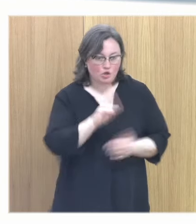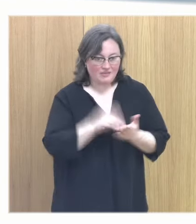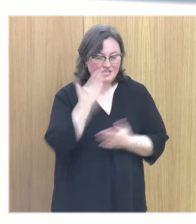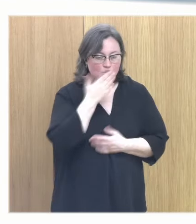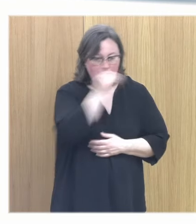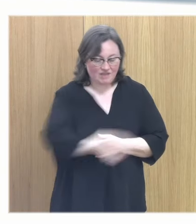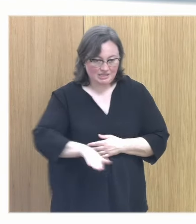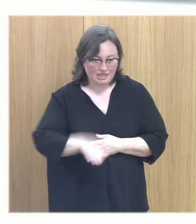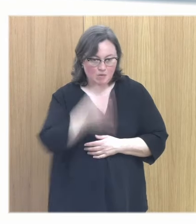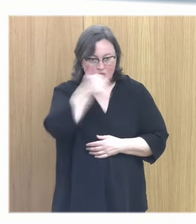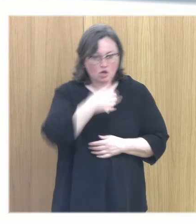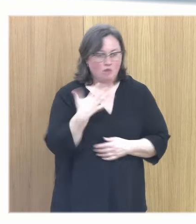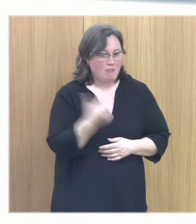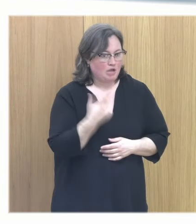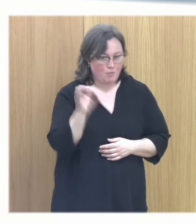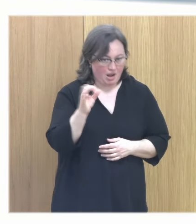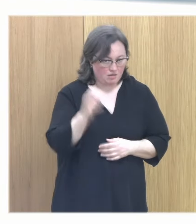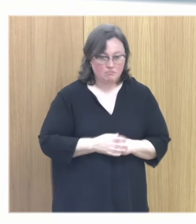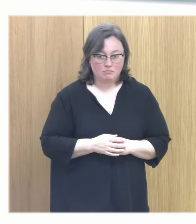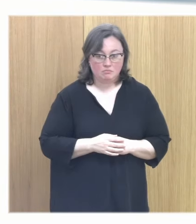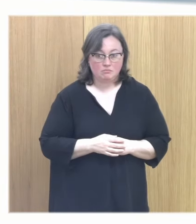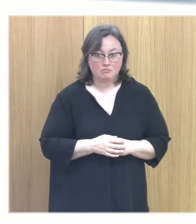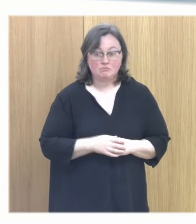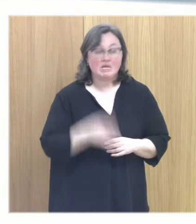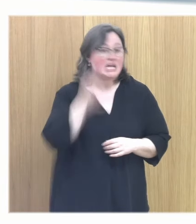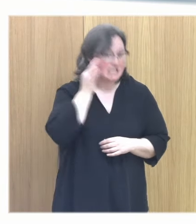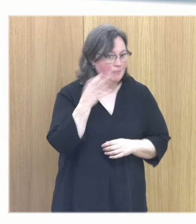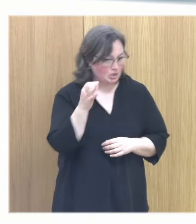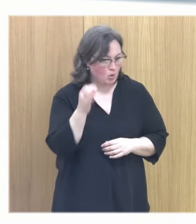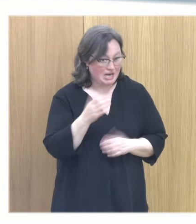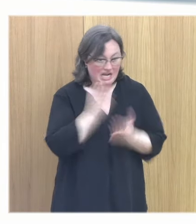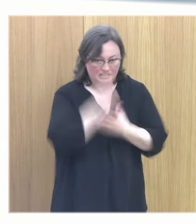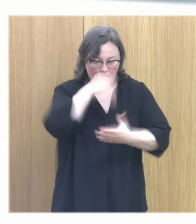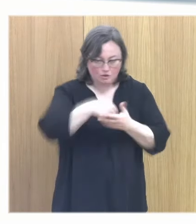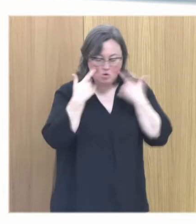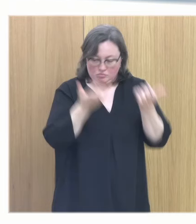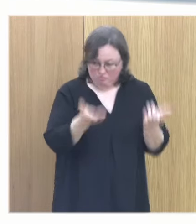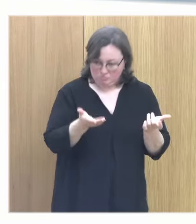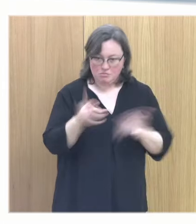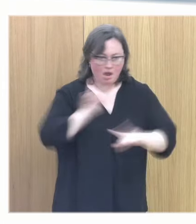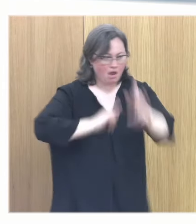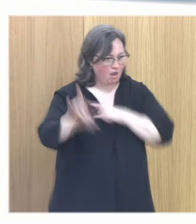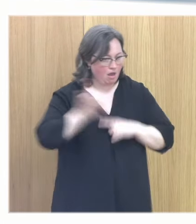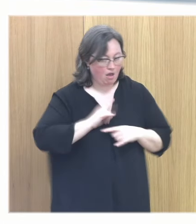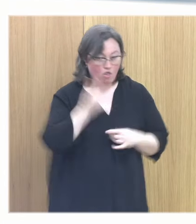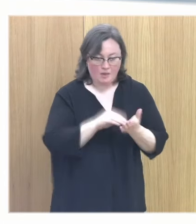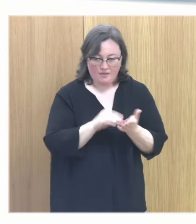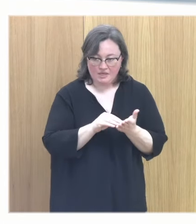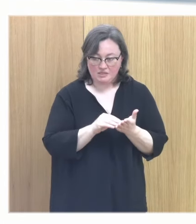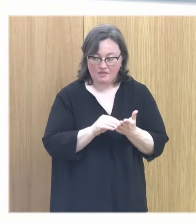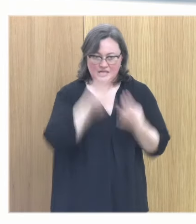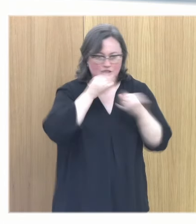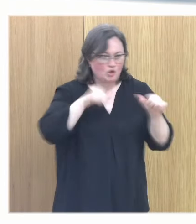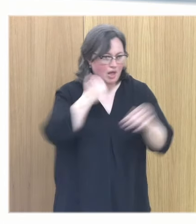infantiles por niños que se masturban y niñas que se masturban en clase y entonces me llaman diciendo que es que debe tener